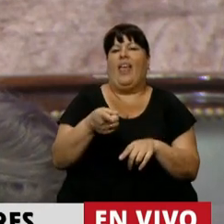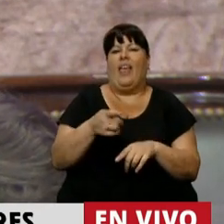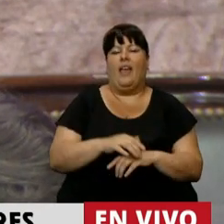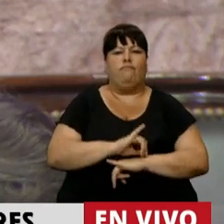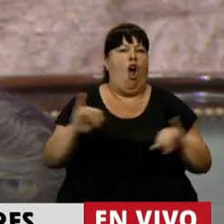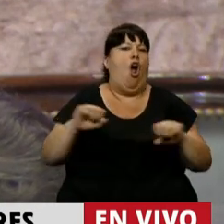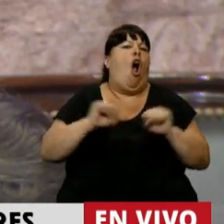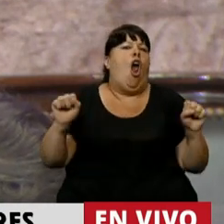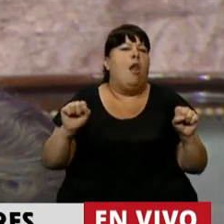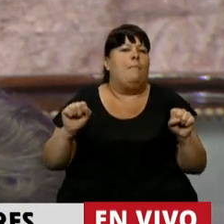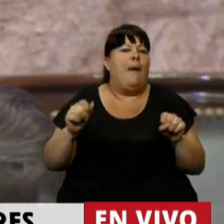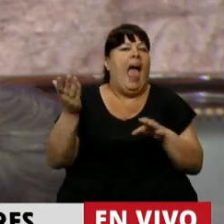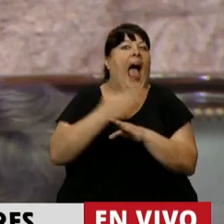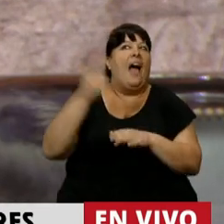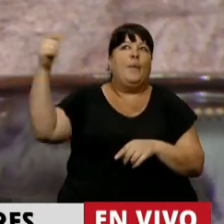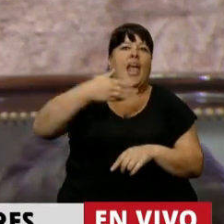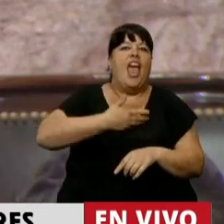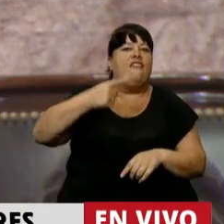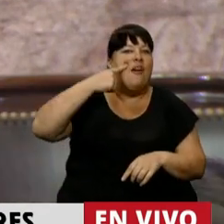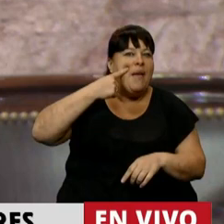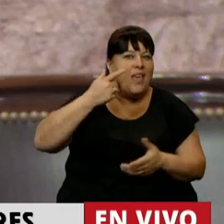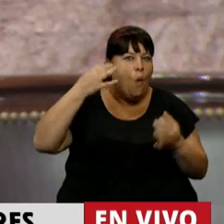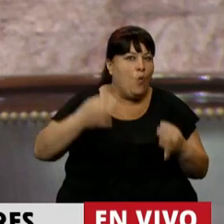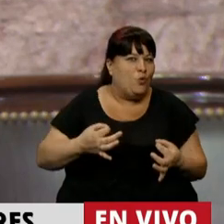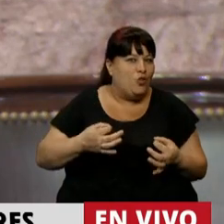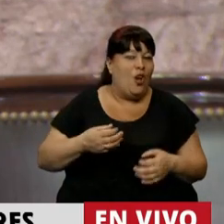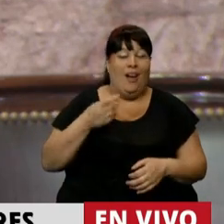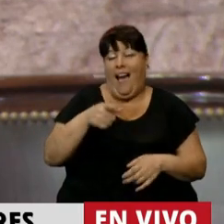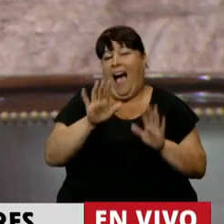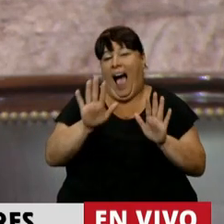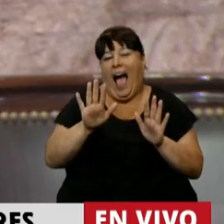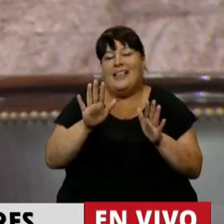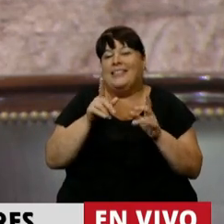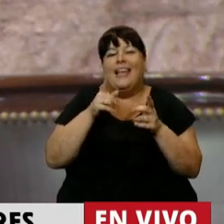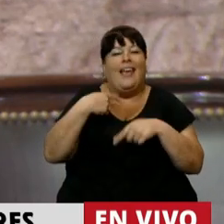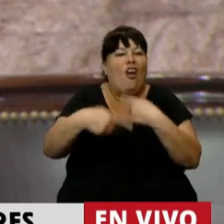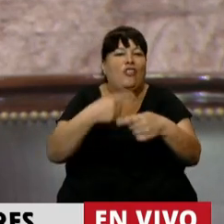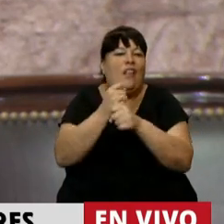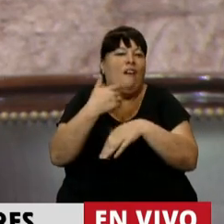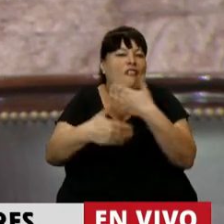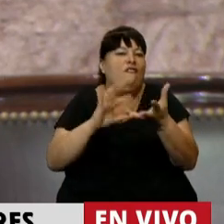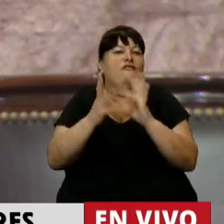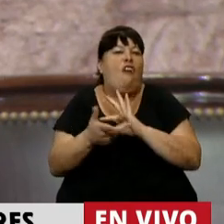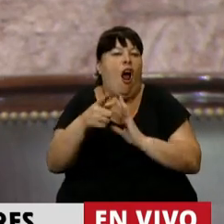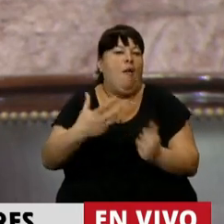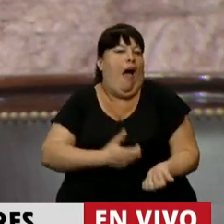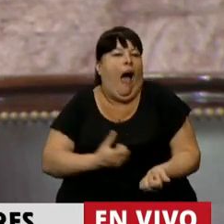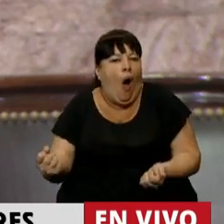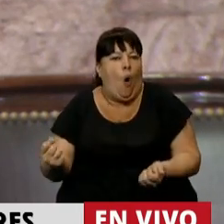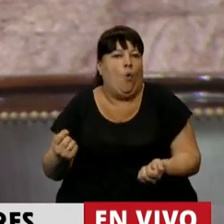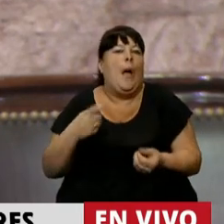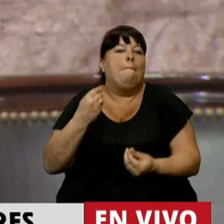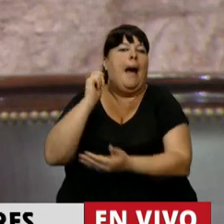que llegara el Fondo Monetario Internacional, porque es parte de esa hoja de ruta del ajuste